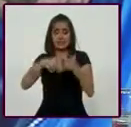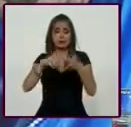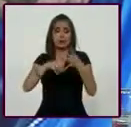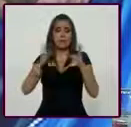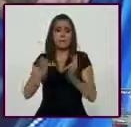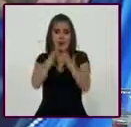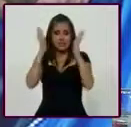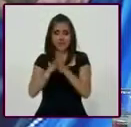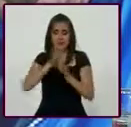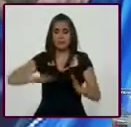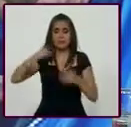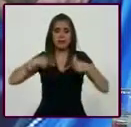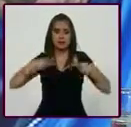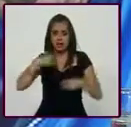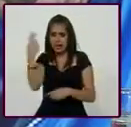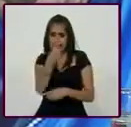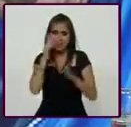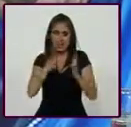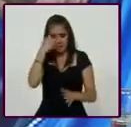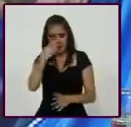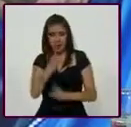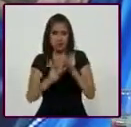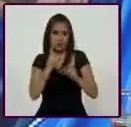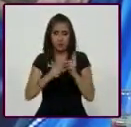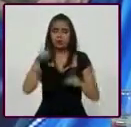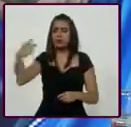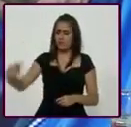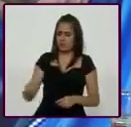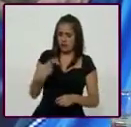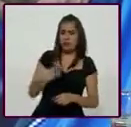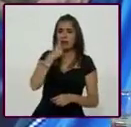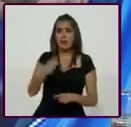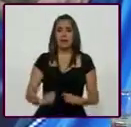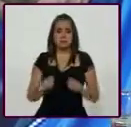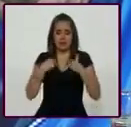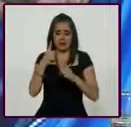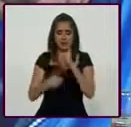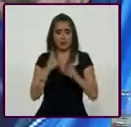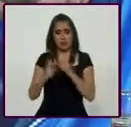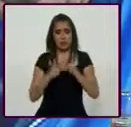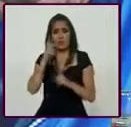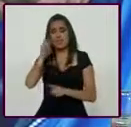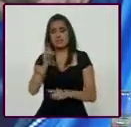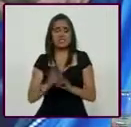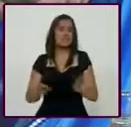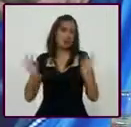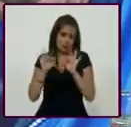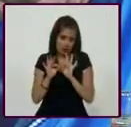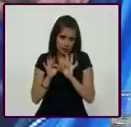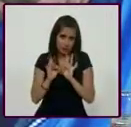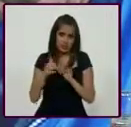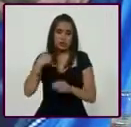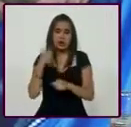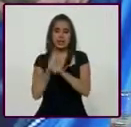participación de la sociedad. Y ante la pregunta que hacías, la perspectiva de vida de los deportistas es fundamental. Presentamos